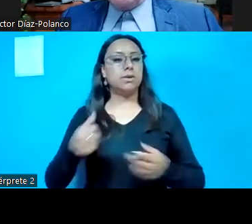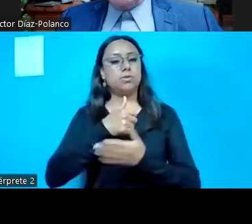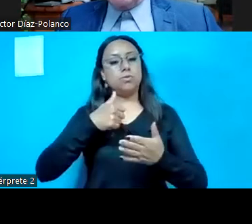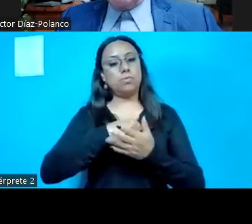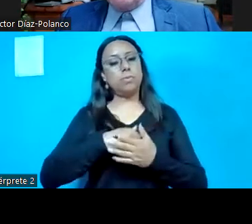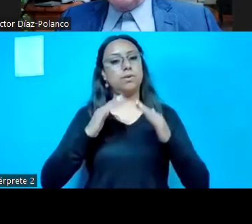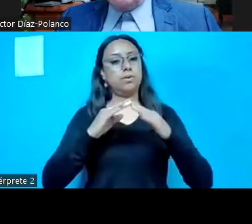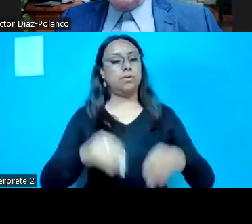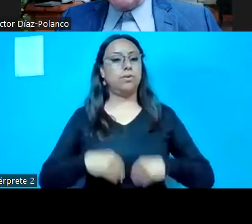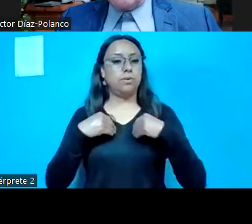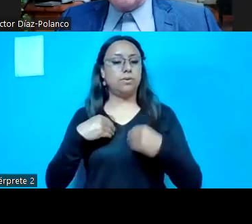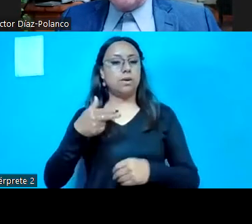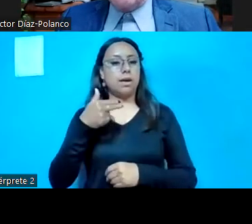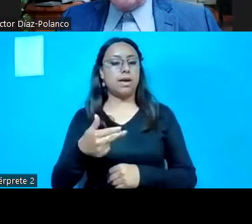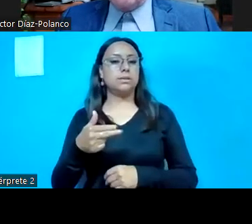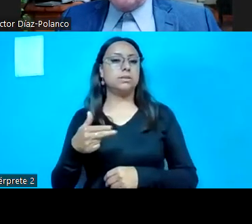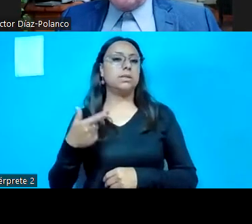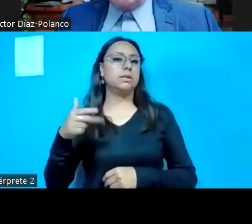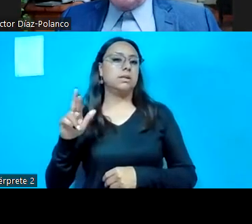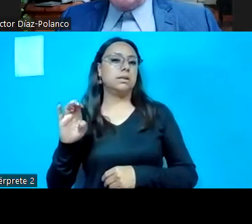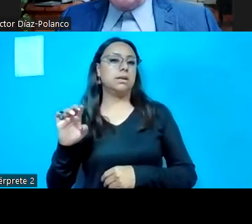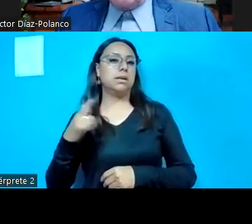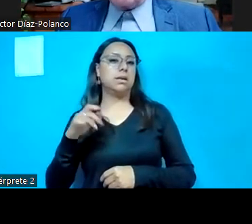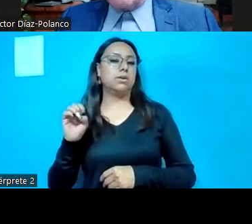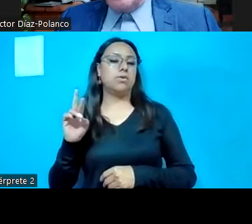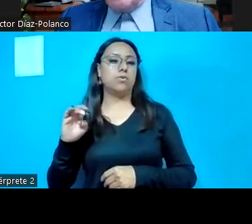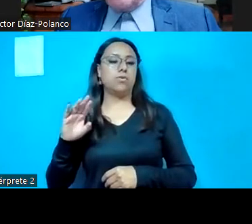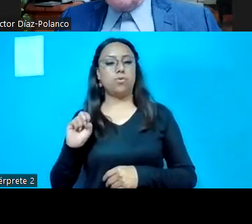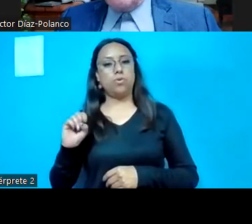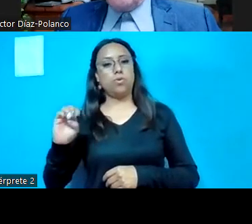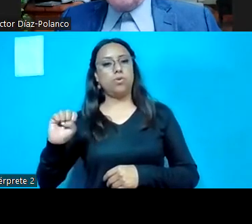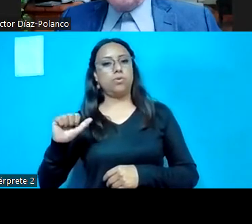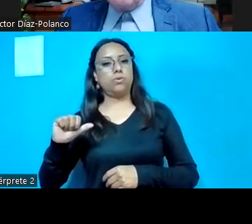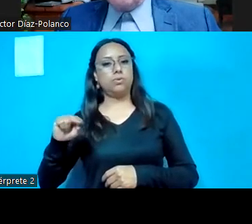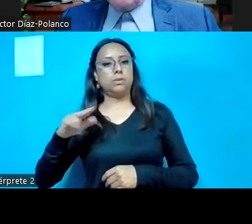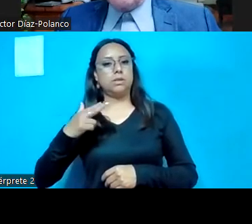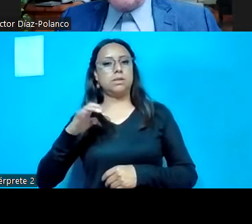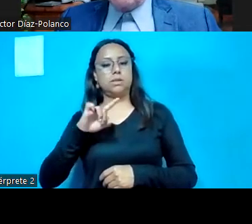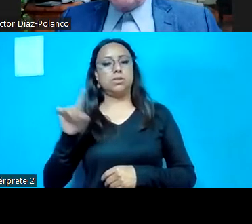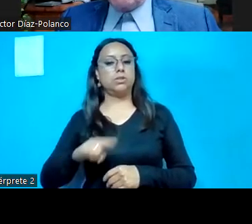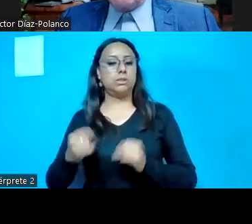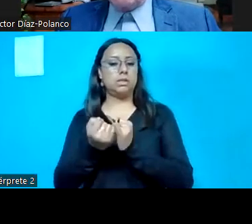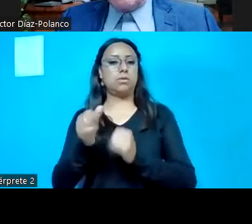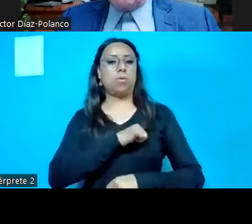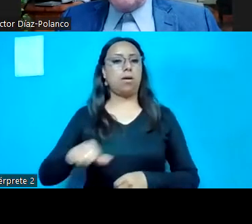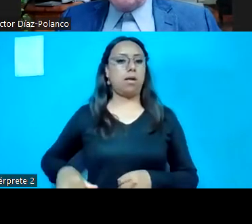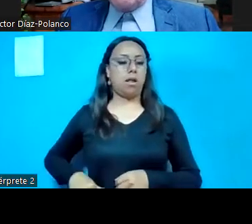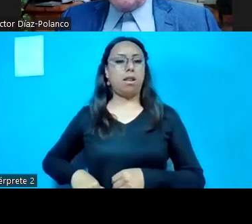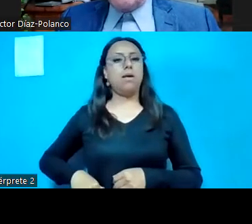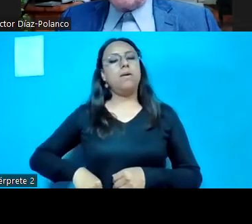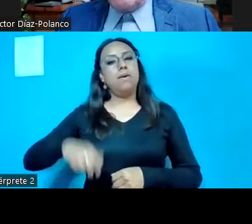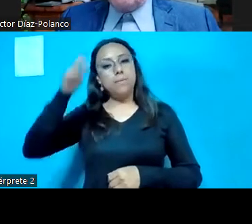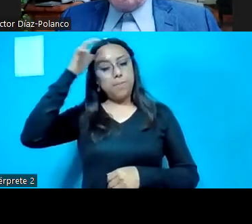AH Rafael Gregorio Sánchez Cruz, y al titular de la alcaldía Miguel Hidalgo, licenciado Mauricio Tabre